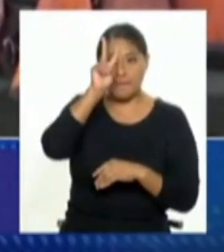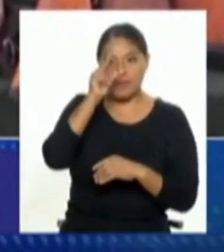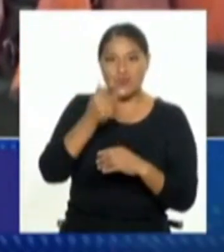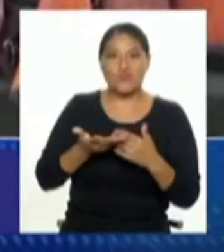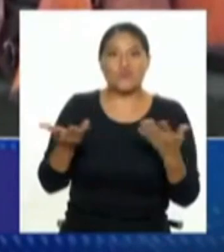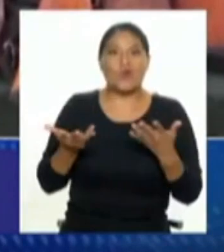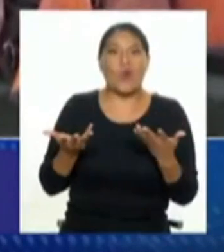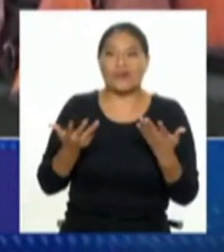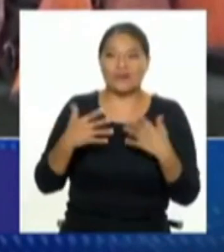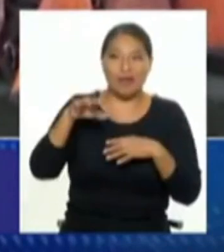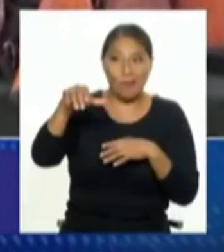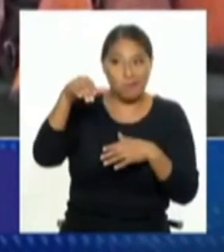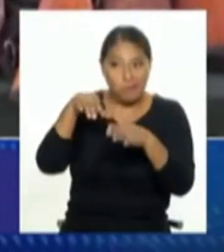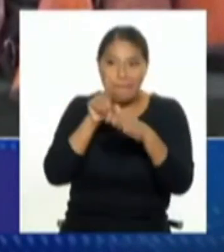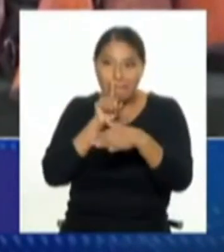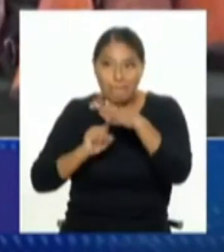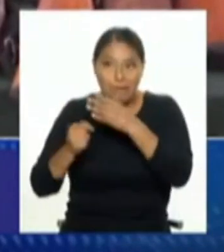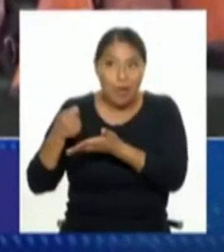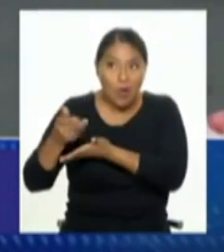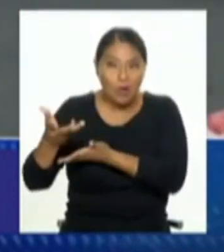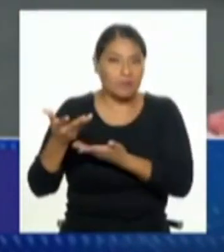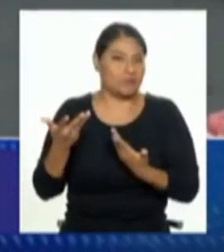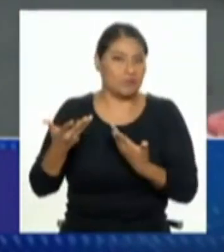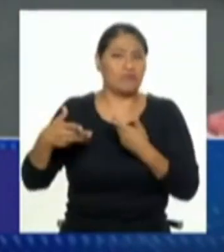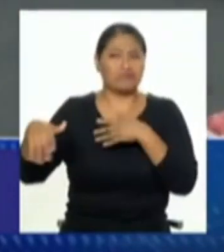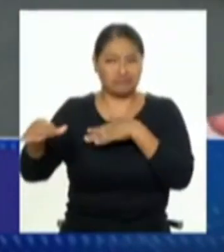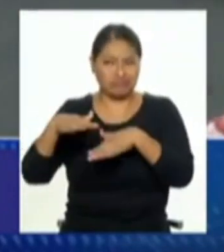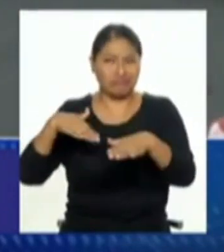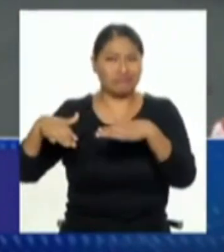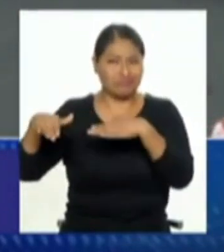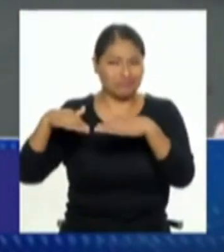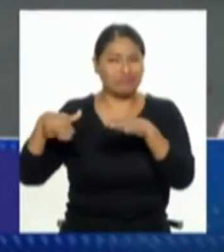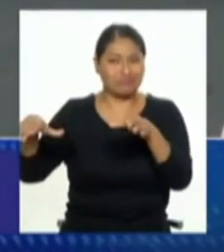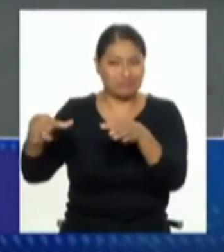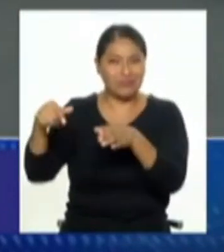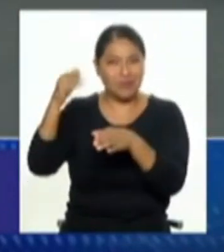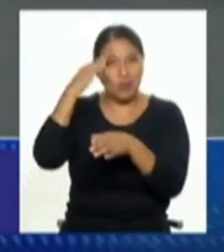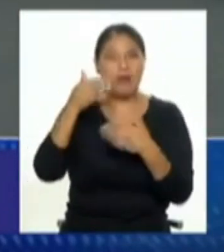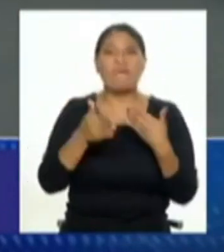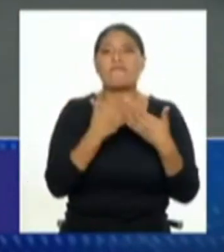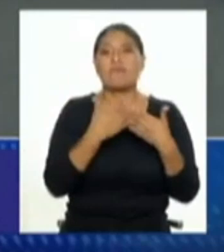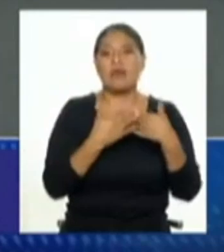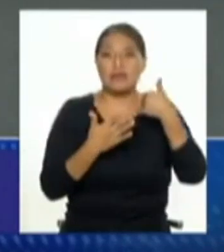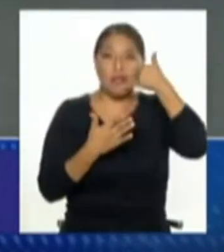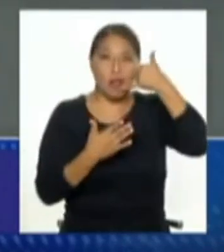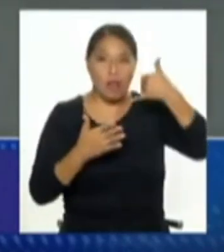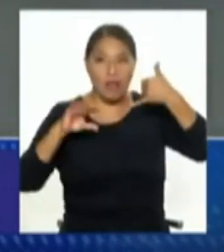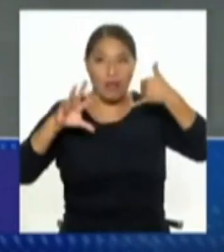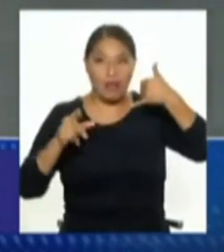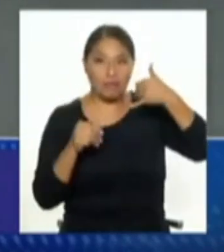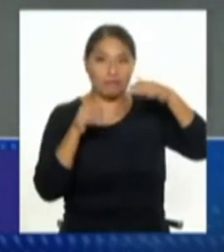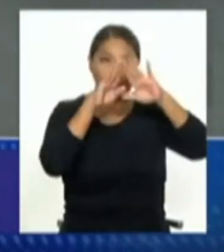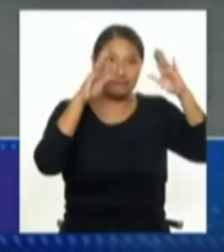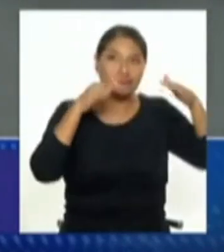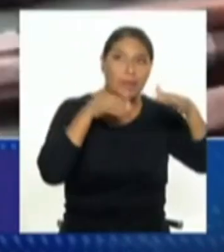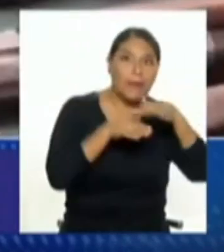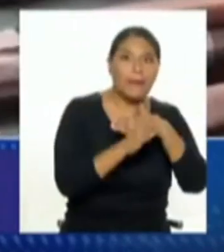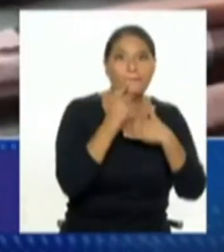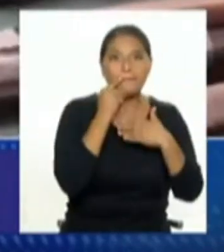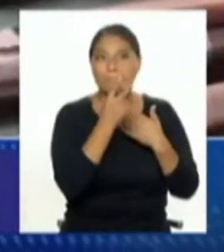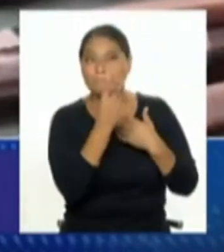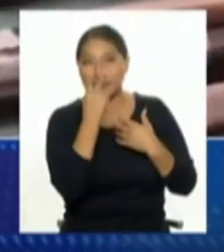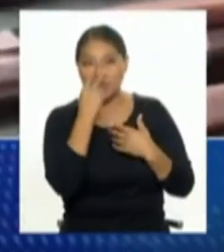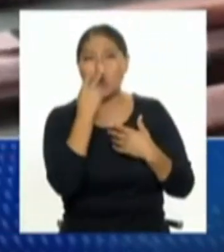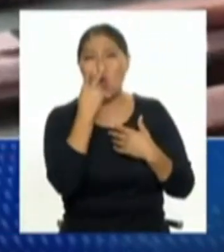decir, pero en general los mercados de armas son movibles, ¿no? O sea, no es como los celulares que a veces sí encuentras una tienda, pues, ¿no? Que donde vienen